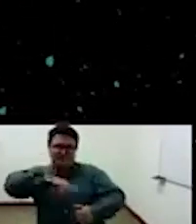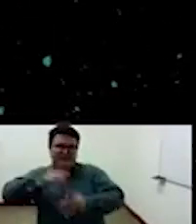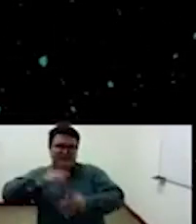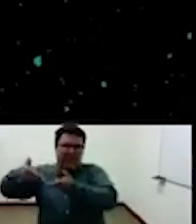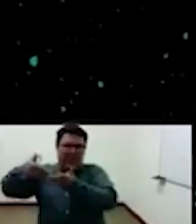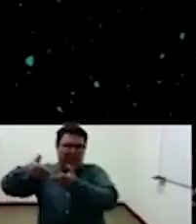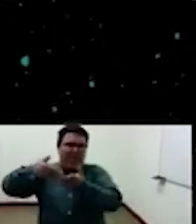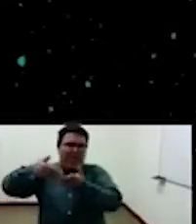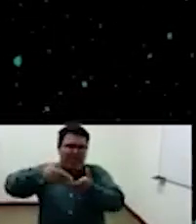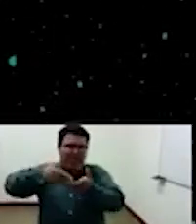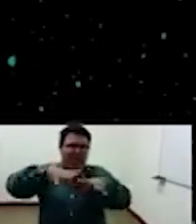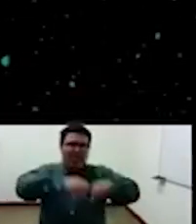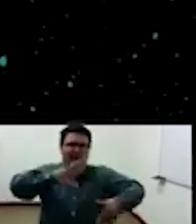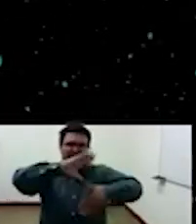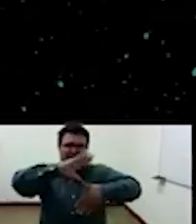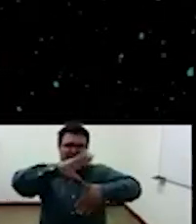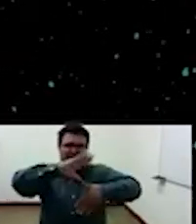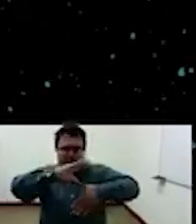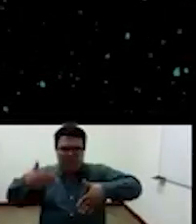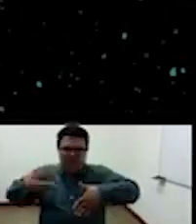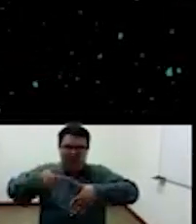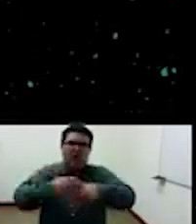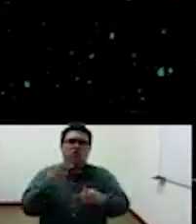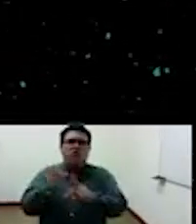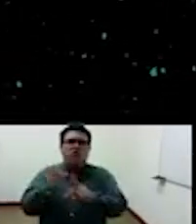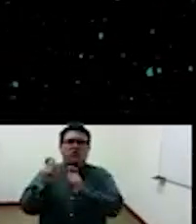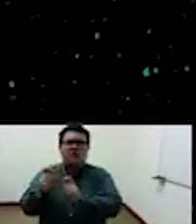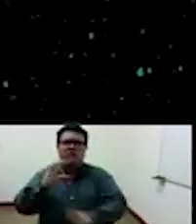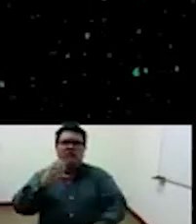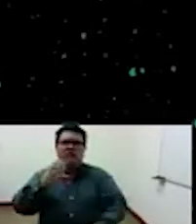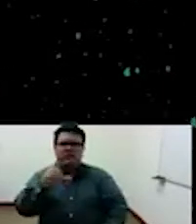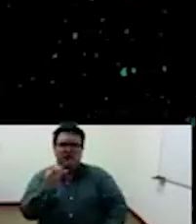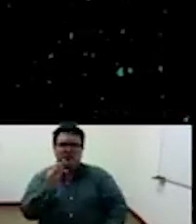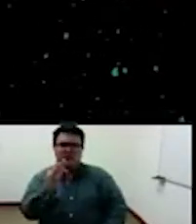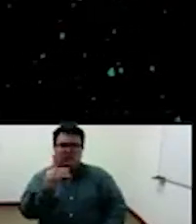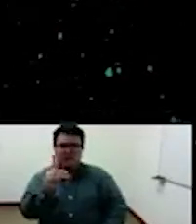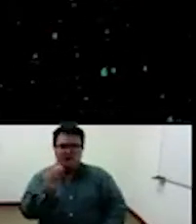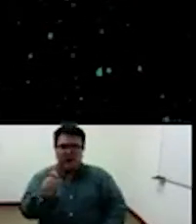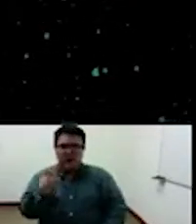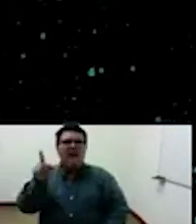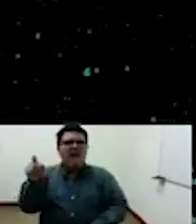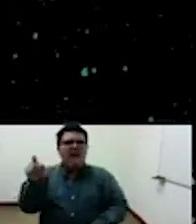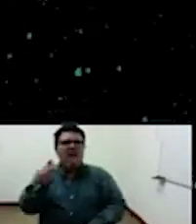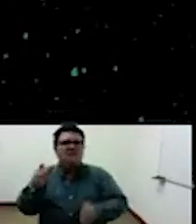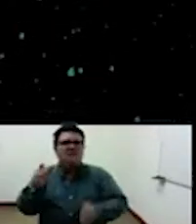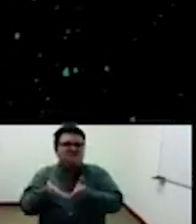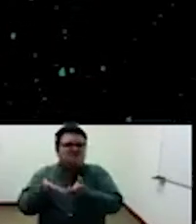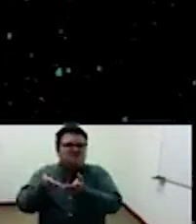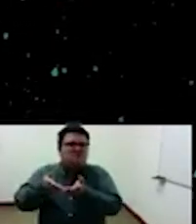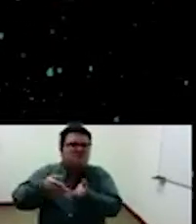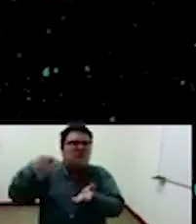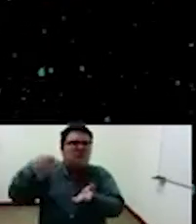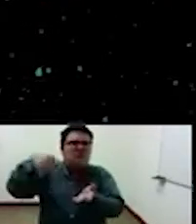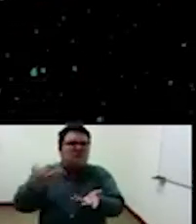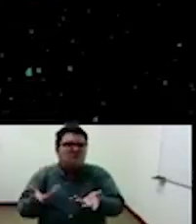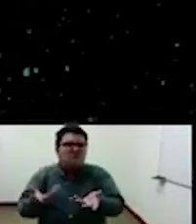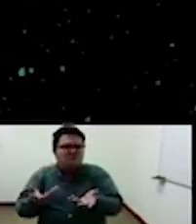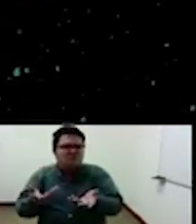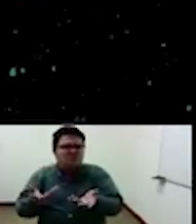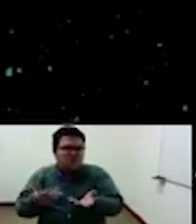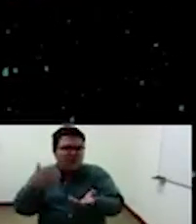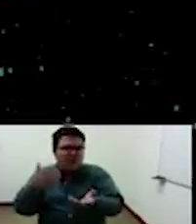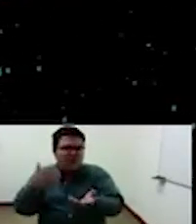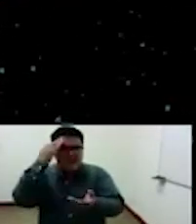las américas que se le denominó el clotilde este venía con personas que traía africana